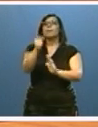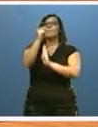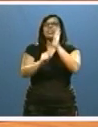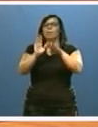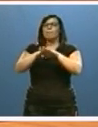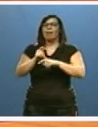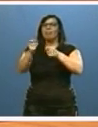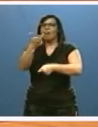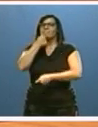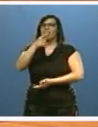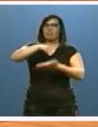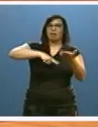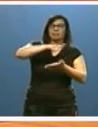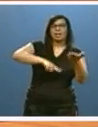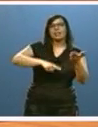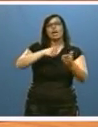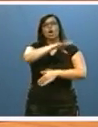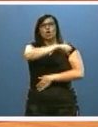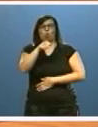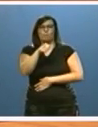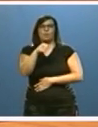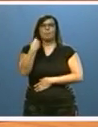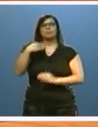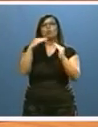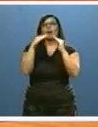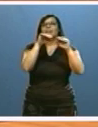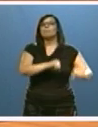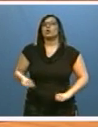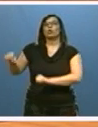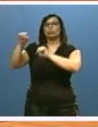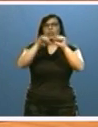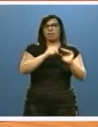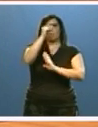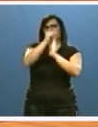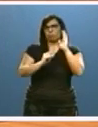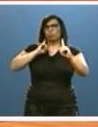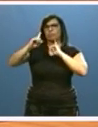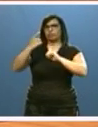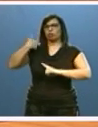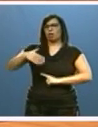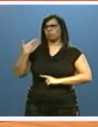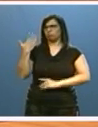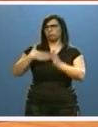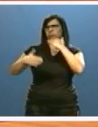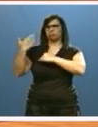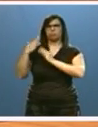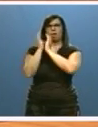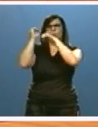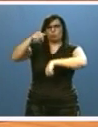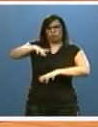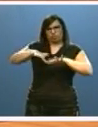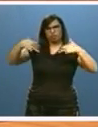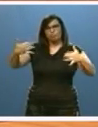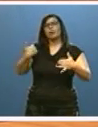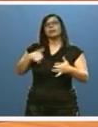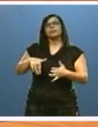compra y el alquiler de viviendas protegidas, previstas en la Ley de Medidas Urgentes en materia de vivienda aprobada en su día por esta Cámara, a las que